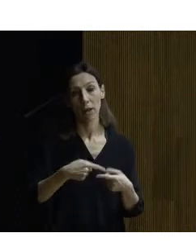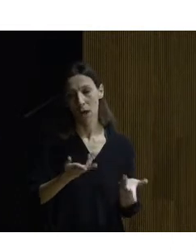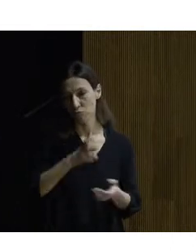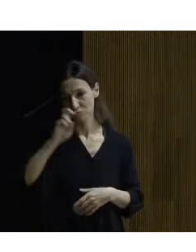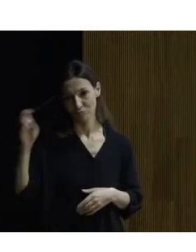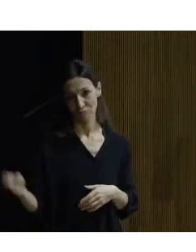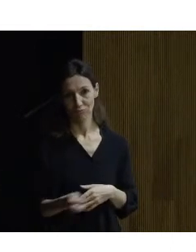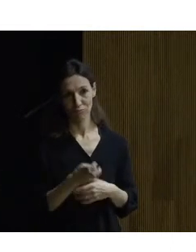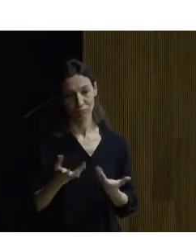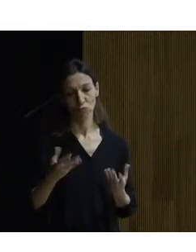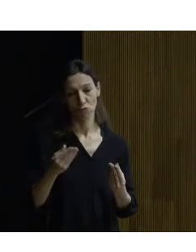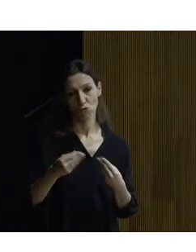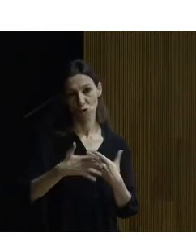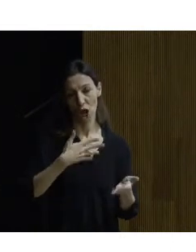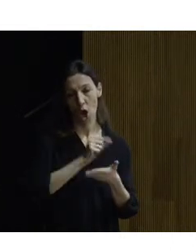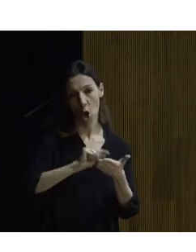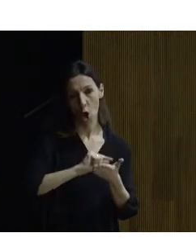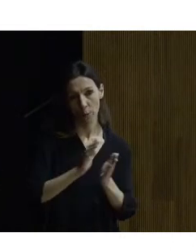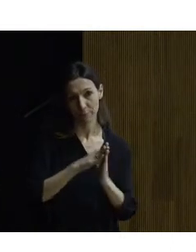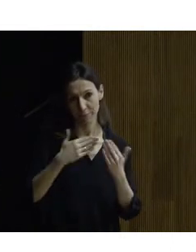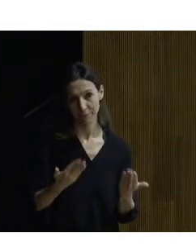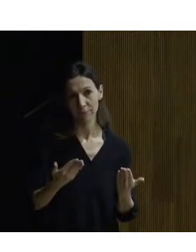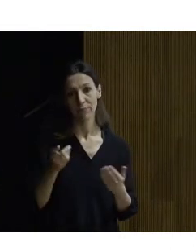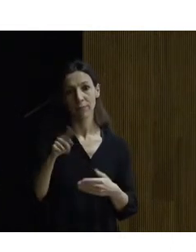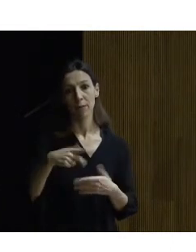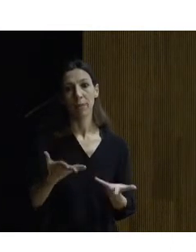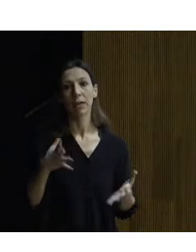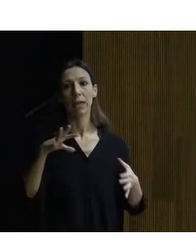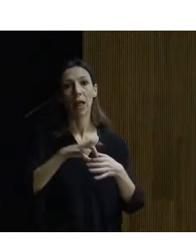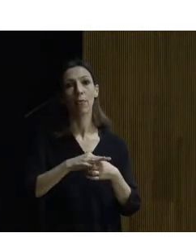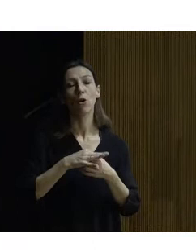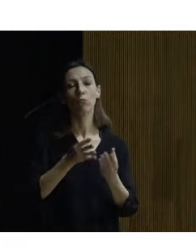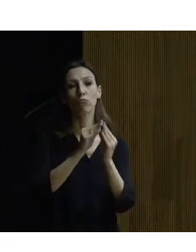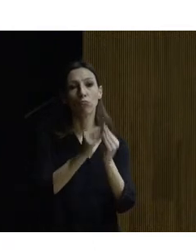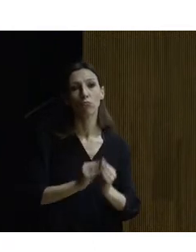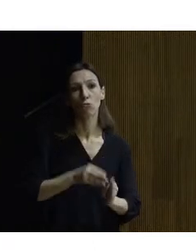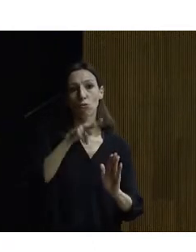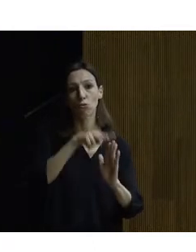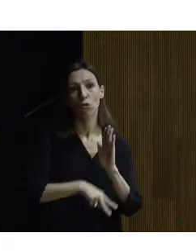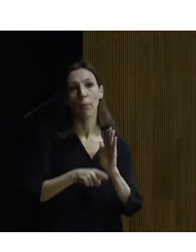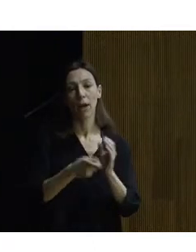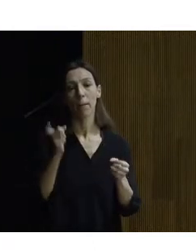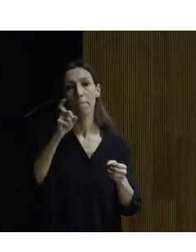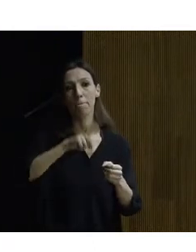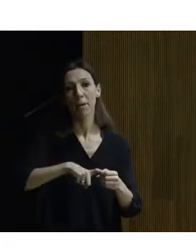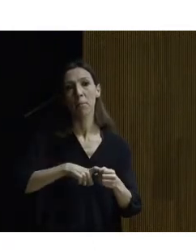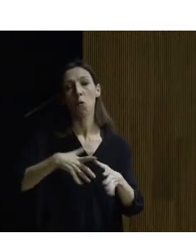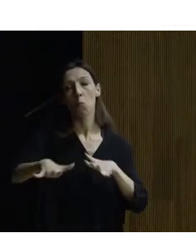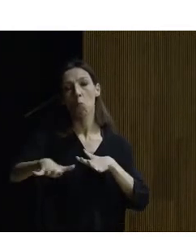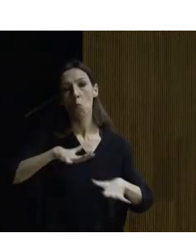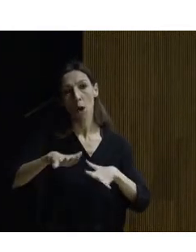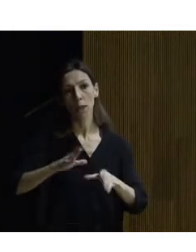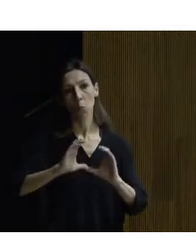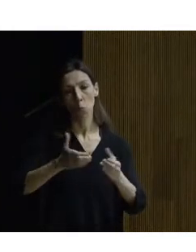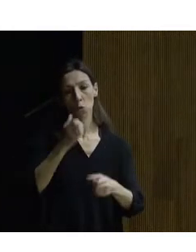muchas obras y en relación a la elaboración de esta norma es un miembro muy activo del grupo de trabajo que la ha elaborado